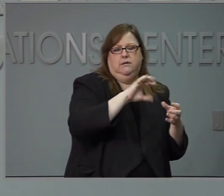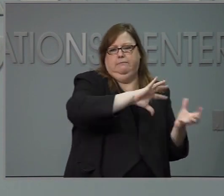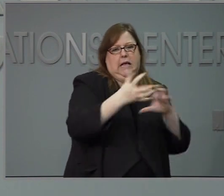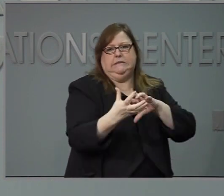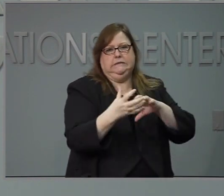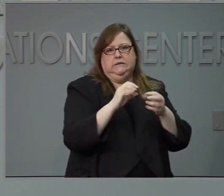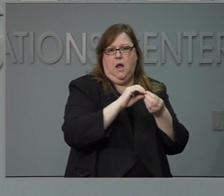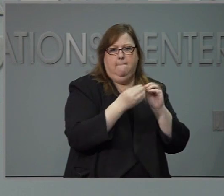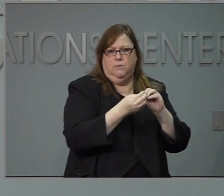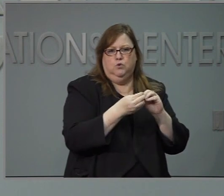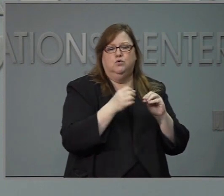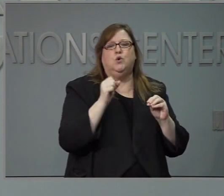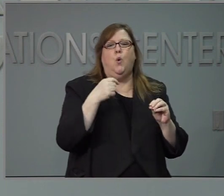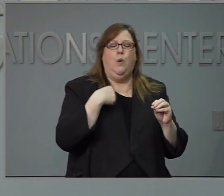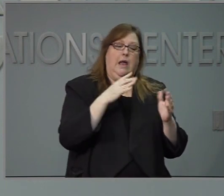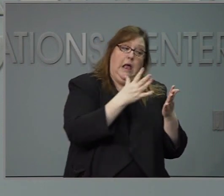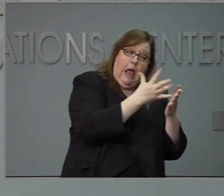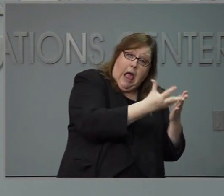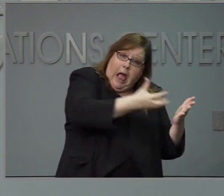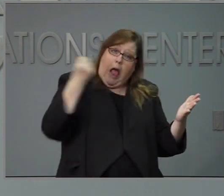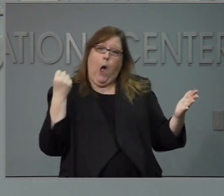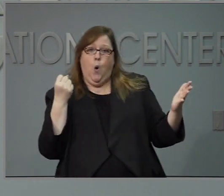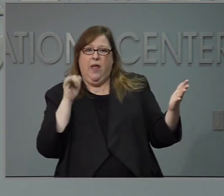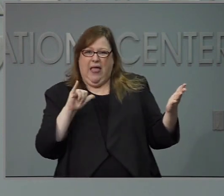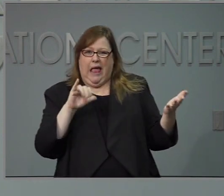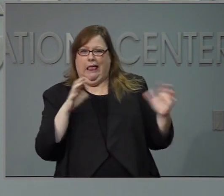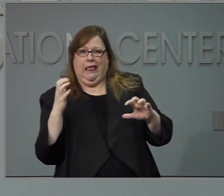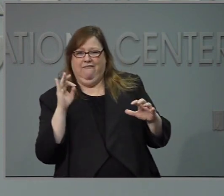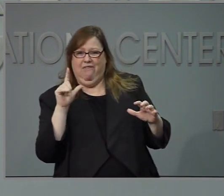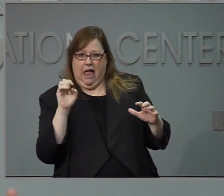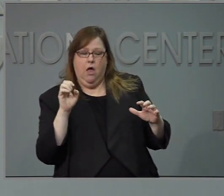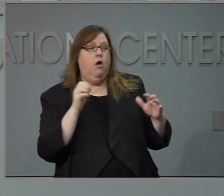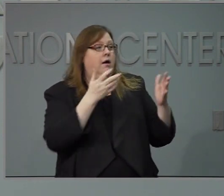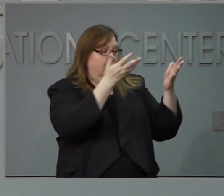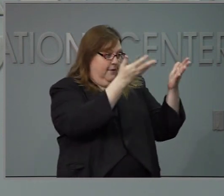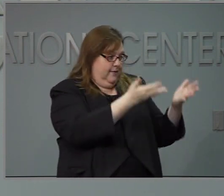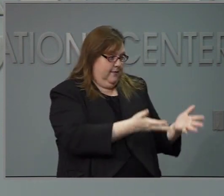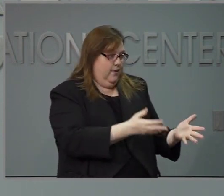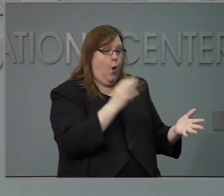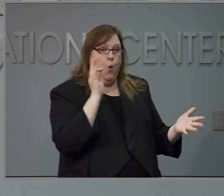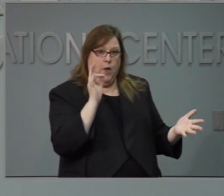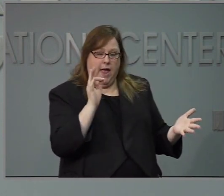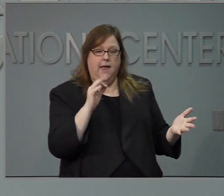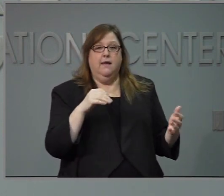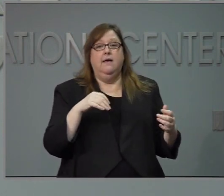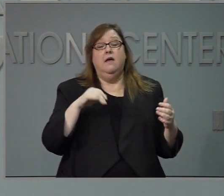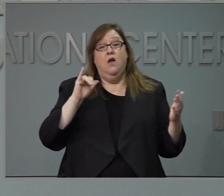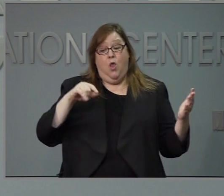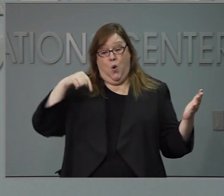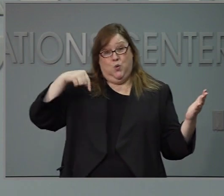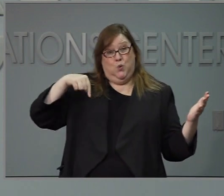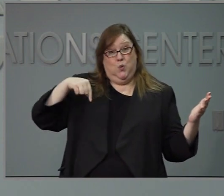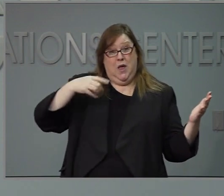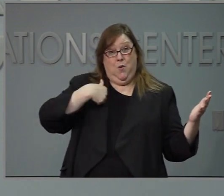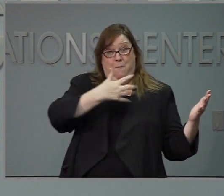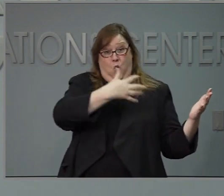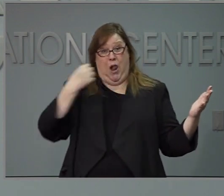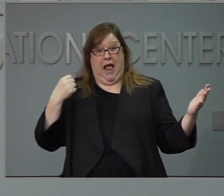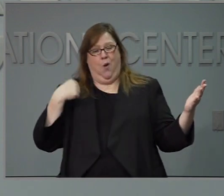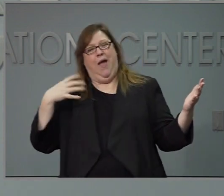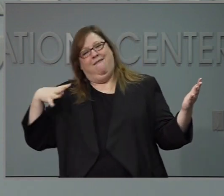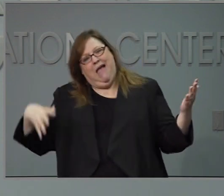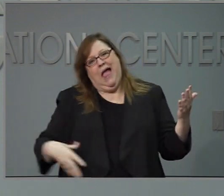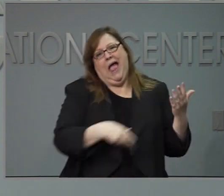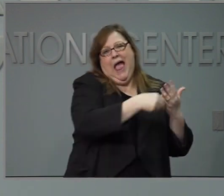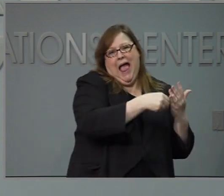de el reporte del de los condados completamente y si reportamos esto de los casos adicionales el